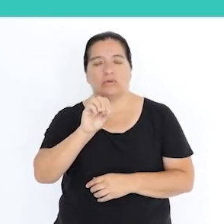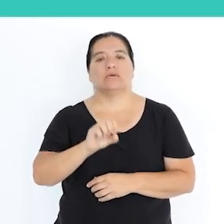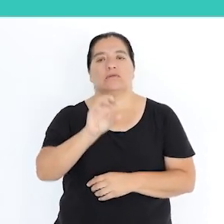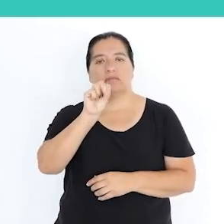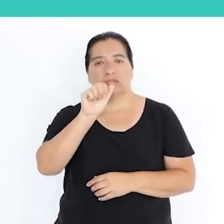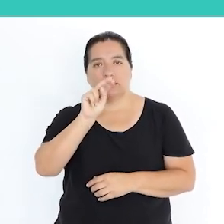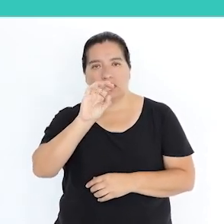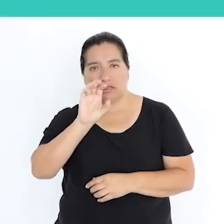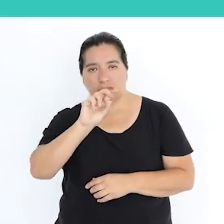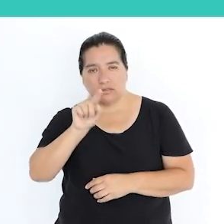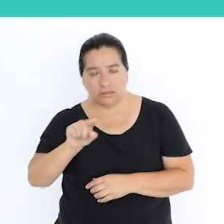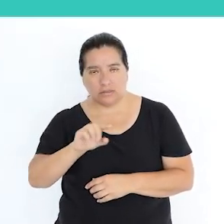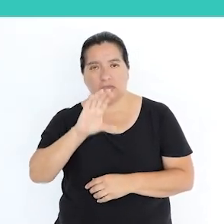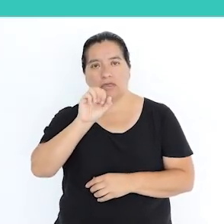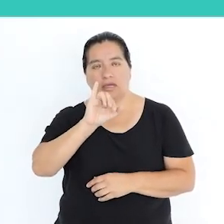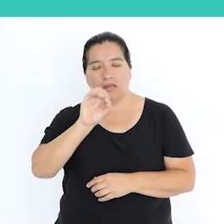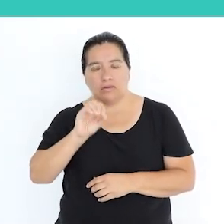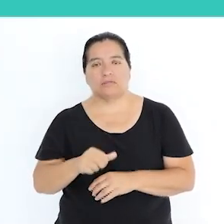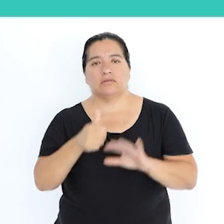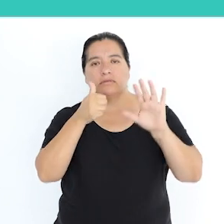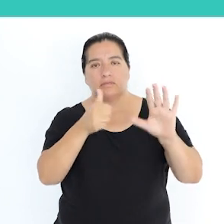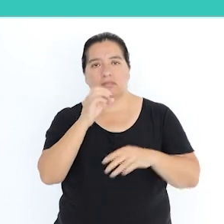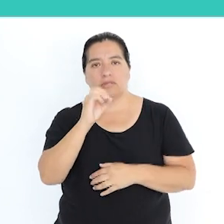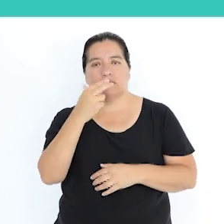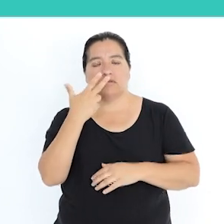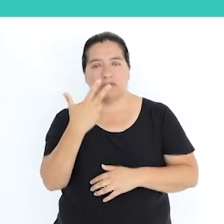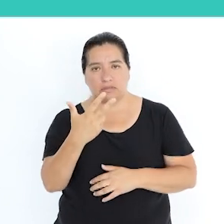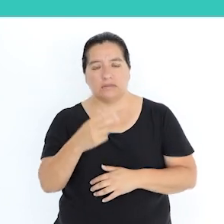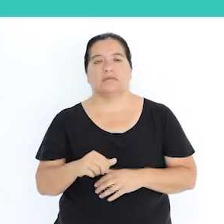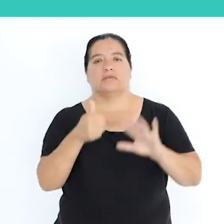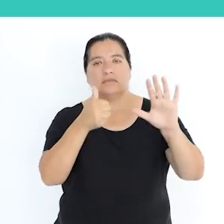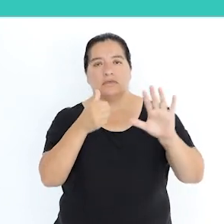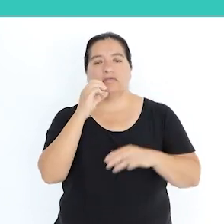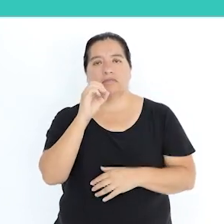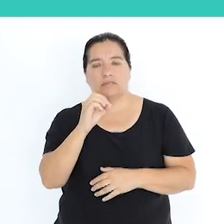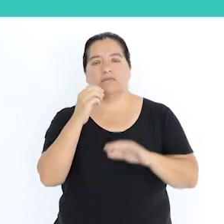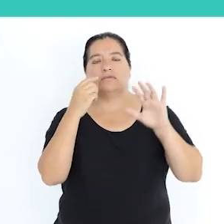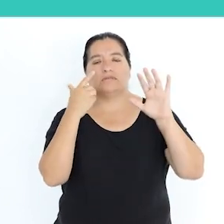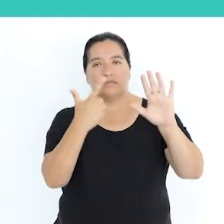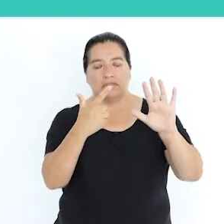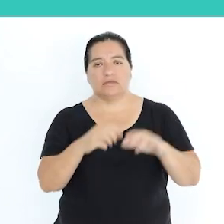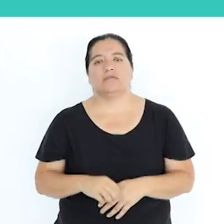603-607-615, Jesús María.